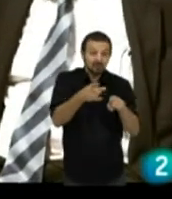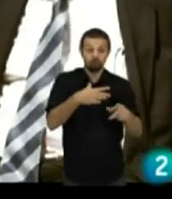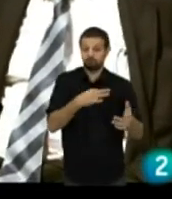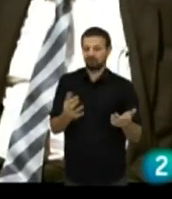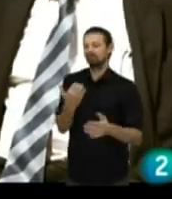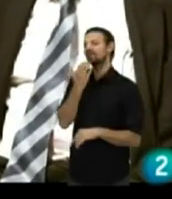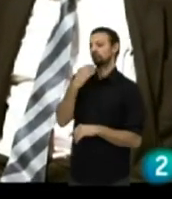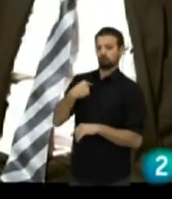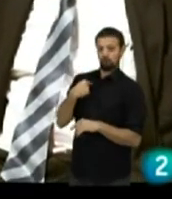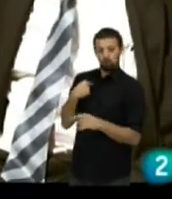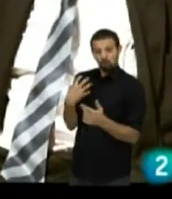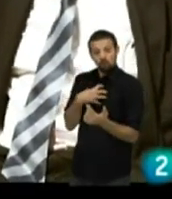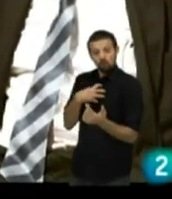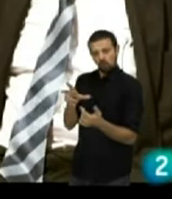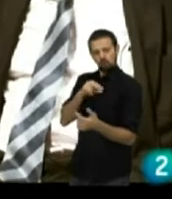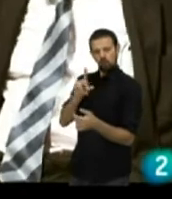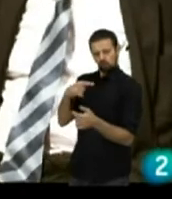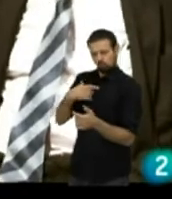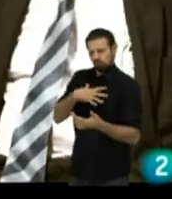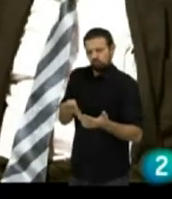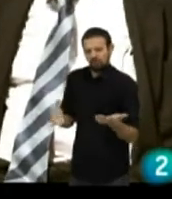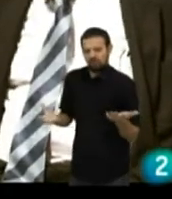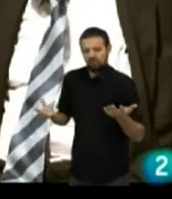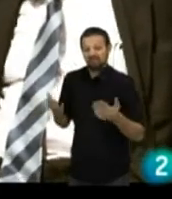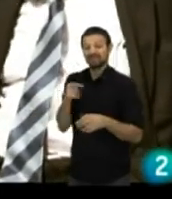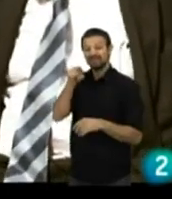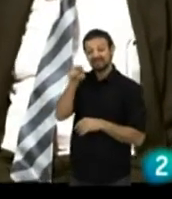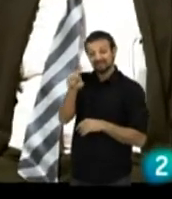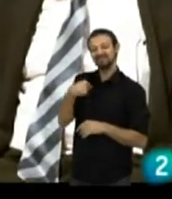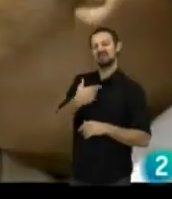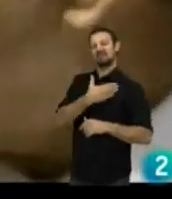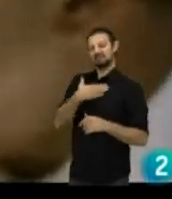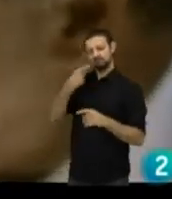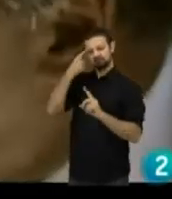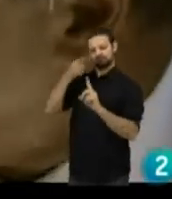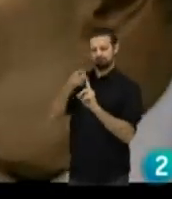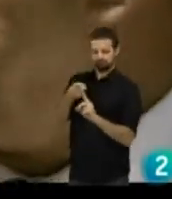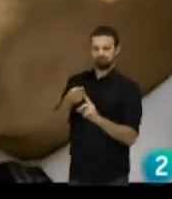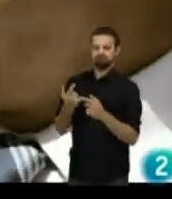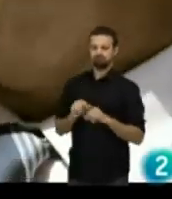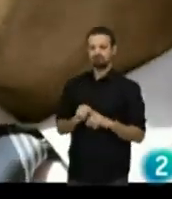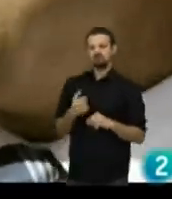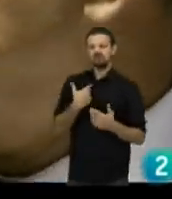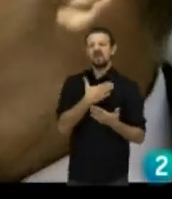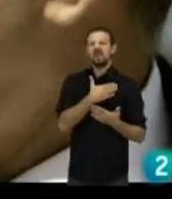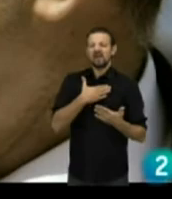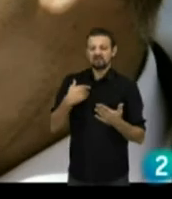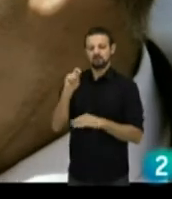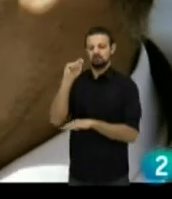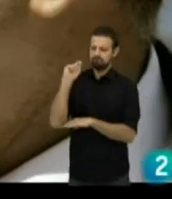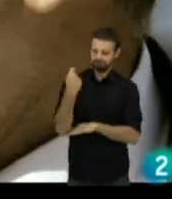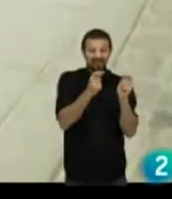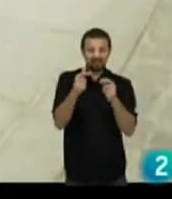cualquier... Efectivamente, no me niegue usted, una cosa que es mucho más fácil. Eso es lo que quisimos hacer, precisamente, ese es el efecto... El efecto demostrativo que es